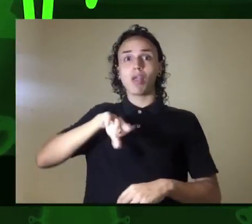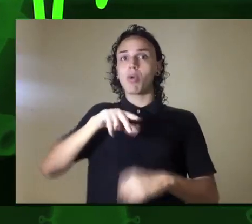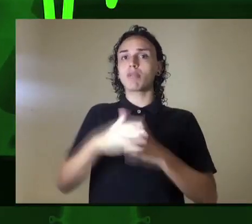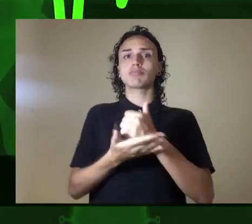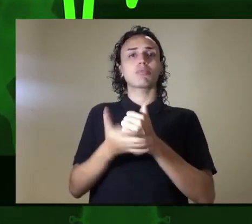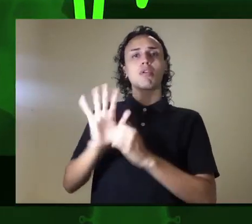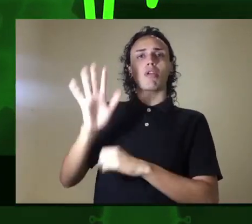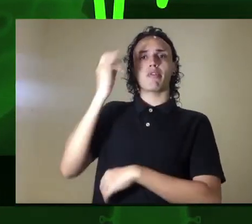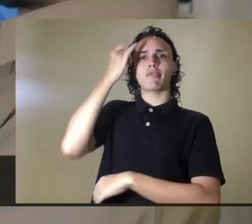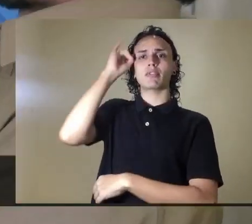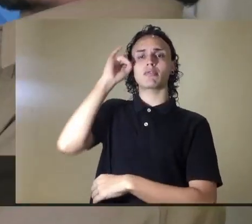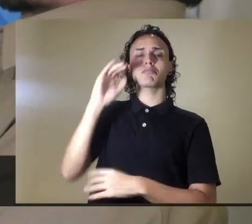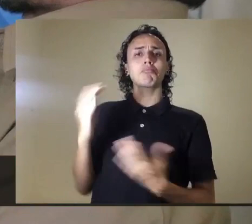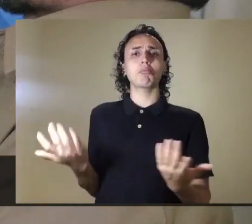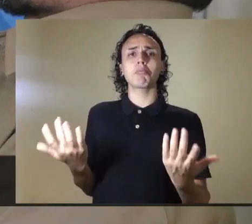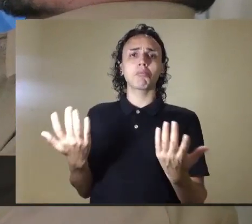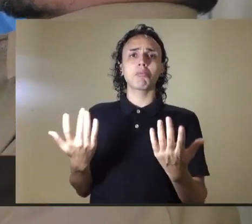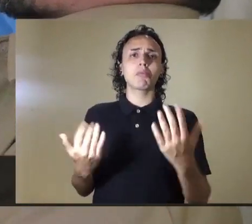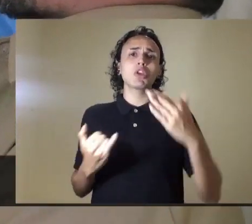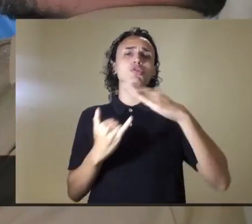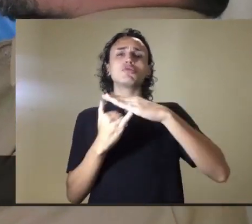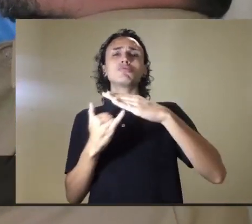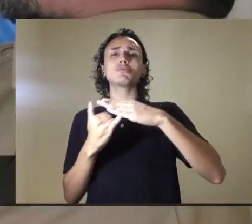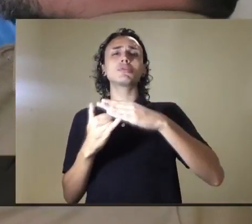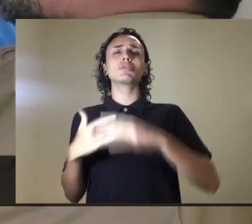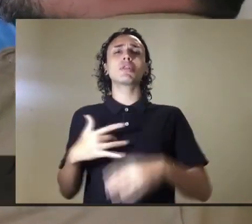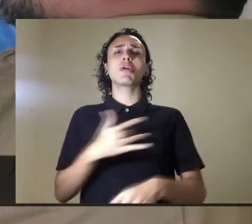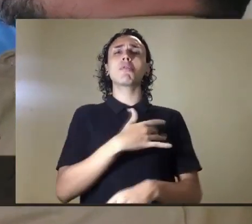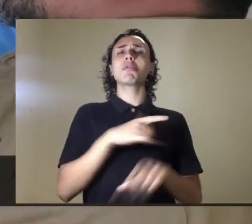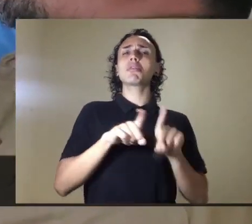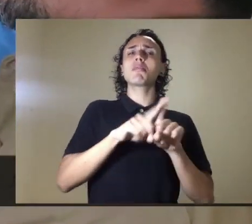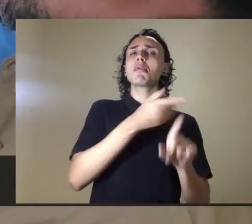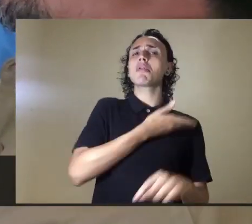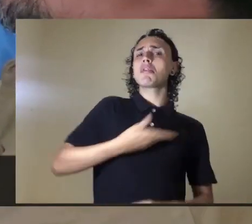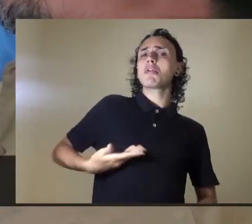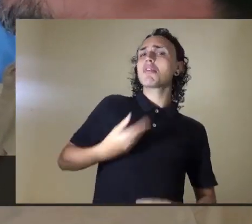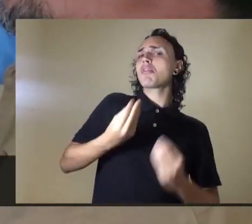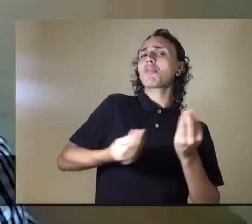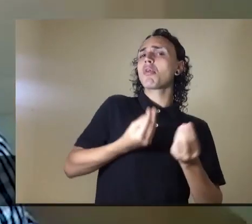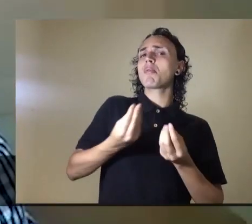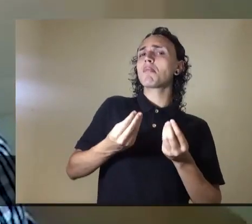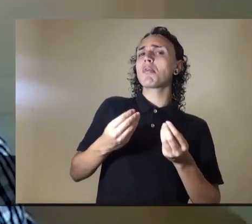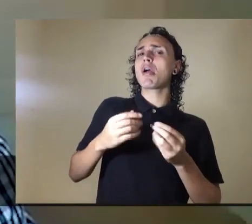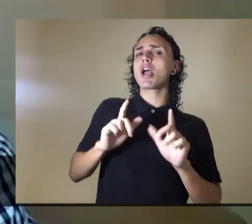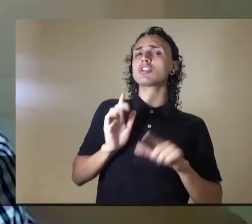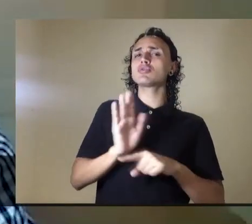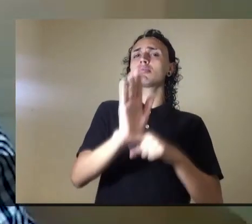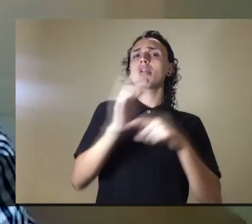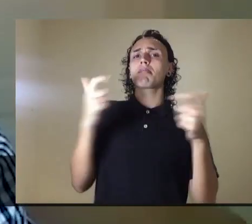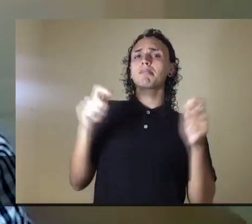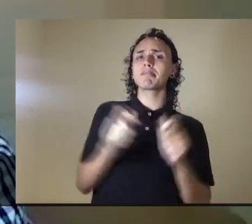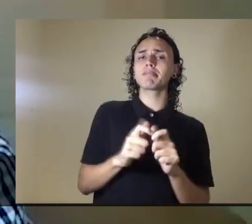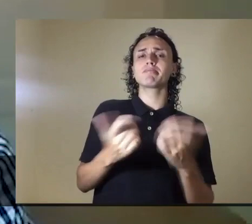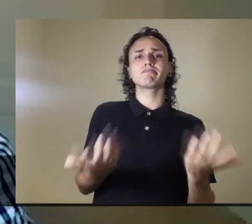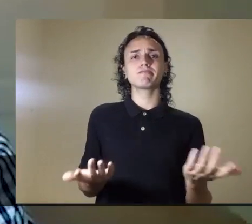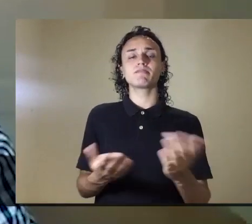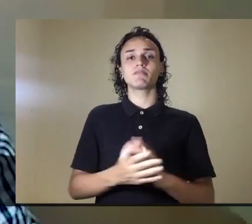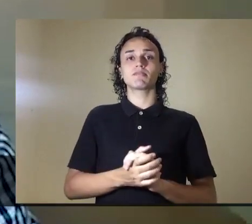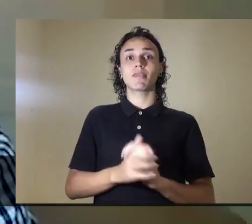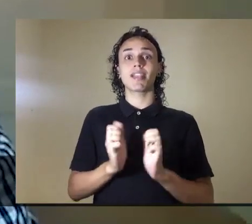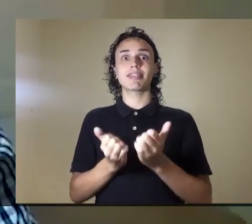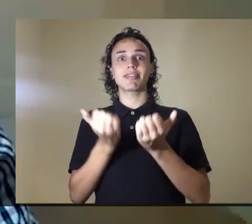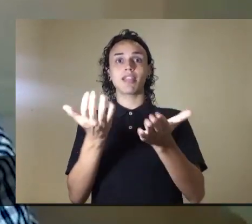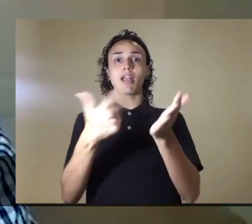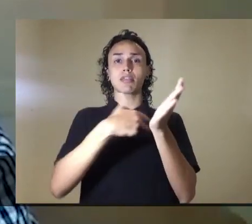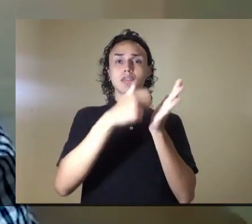de salud del país? Disponibilidad de test, disponibilidad de personas que hagan el análisis de contactos